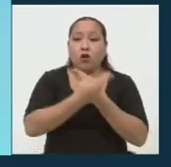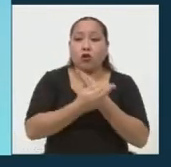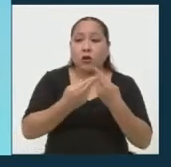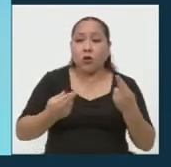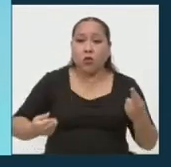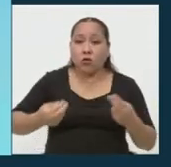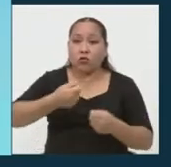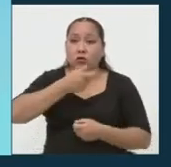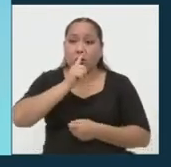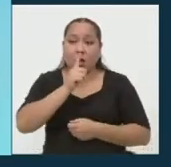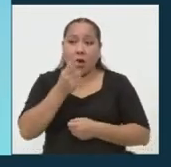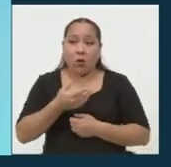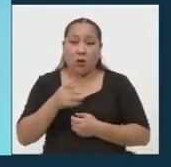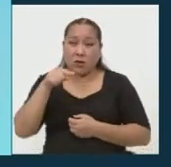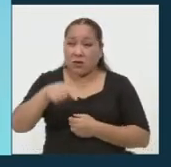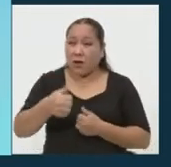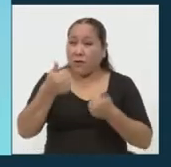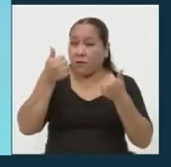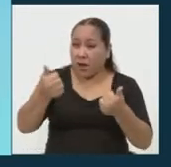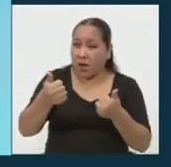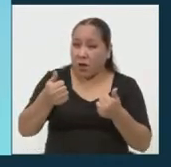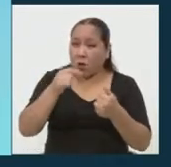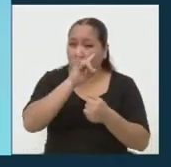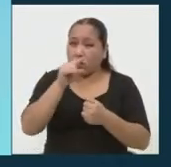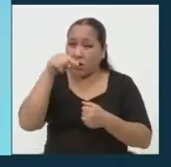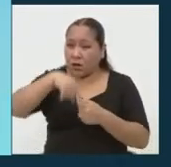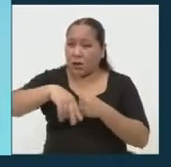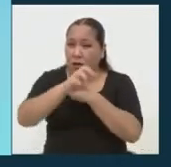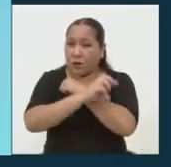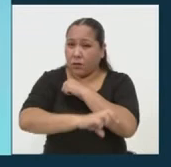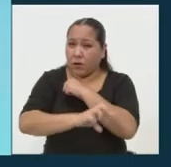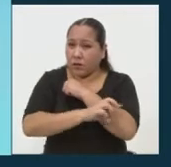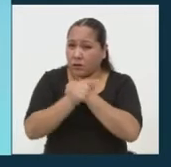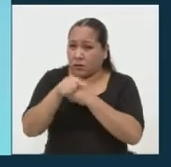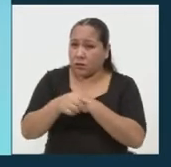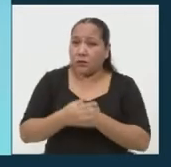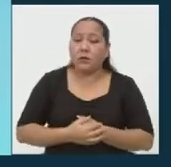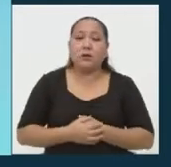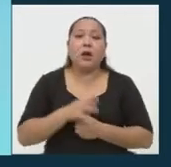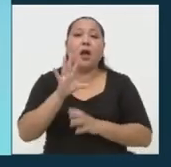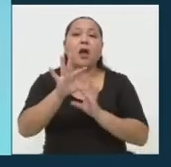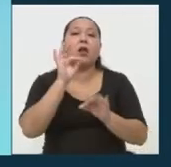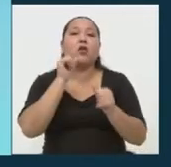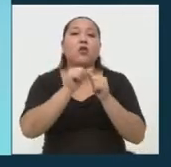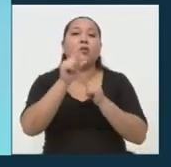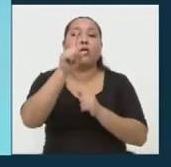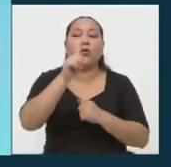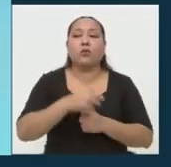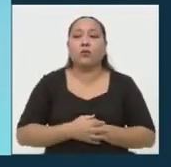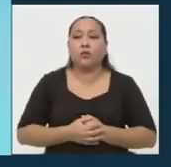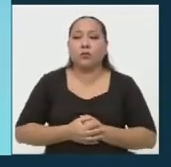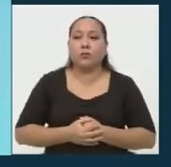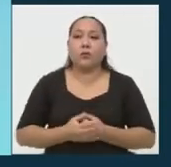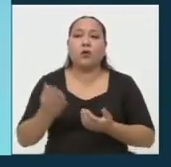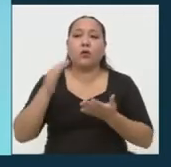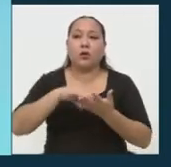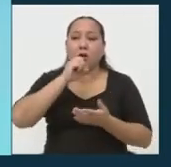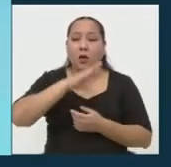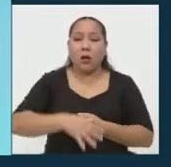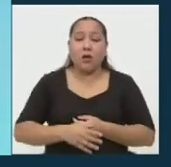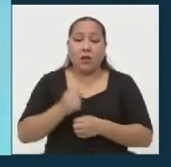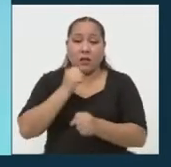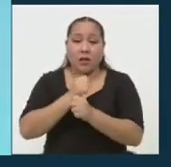hidroeléctricos está bien usado en el país? ¿Cuál elige? La número uno. Número uno. Se la repito. La